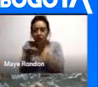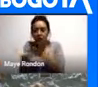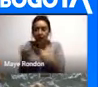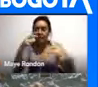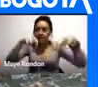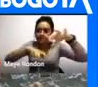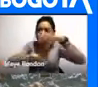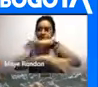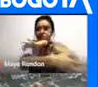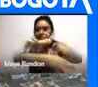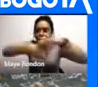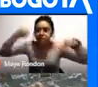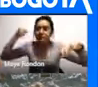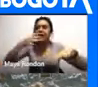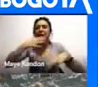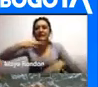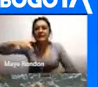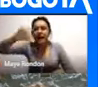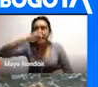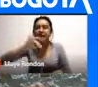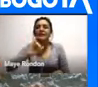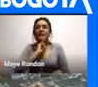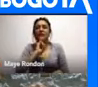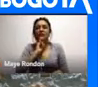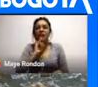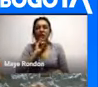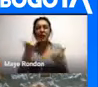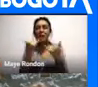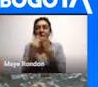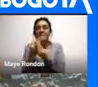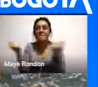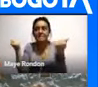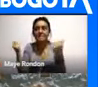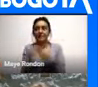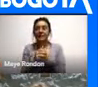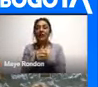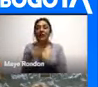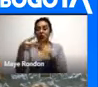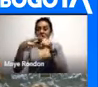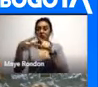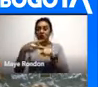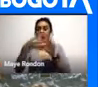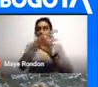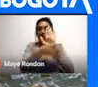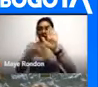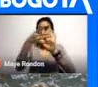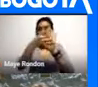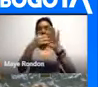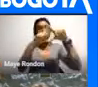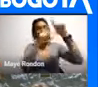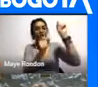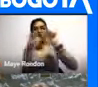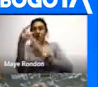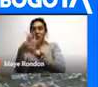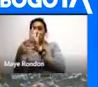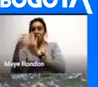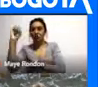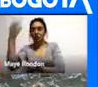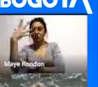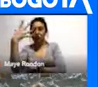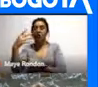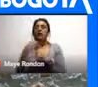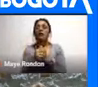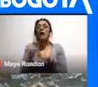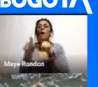Esmeraldas Cobre Carbonizal Que hablaban Una lengua Hoy extinta Que tenían dos calendarios Uno solar Y otro lunar Que los sacerdotes